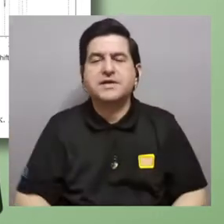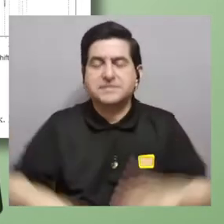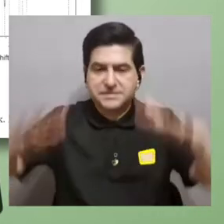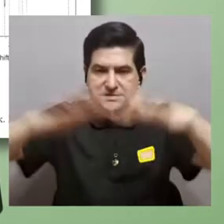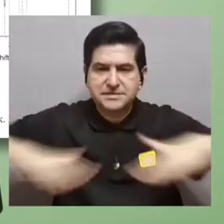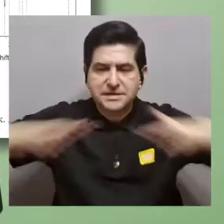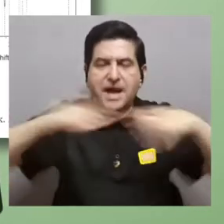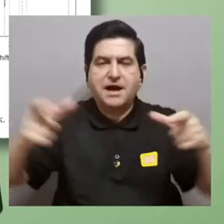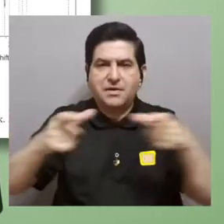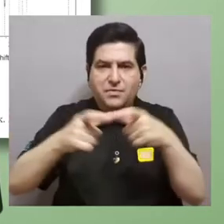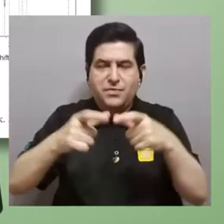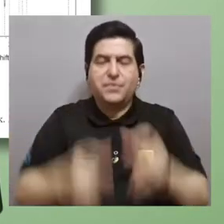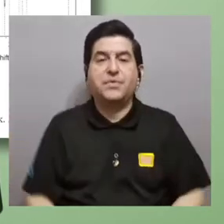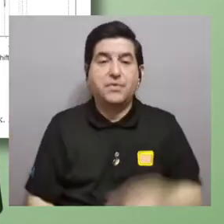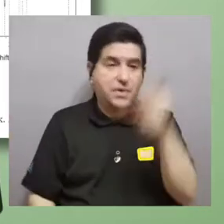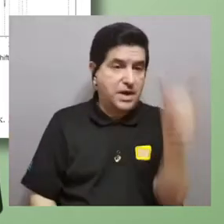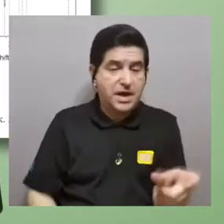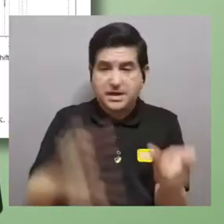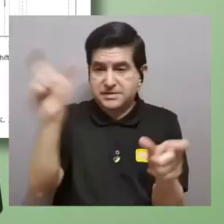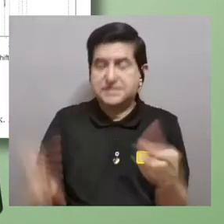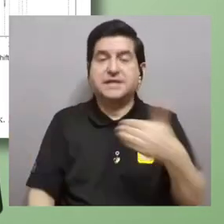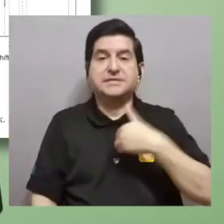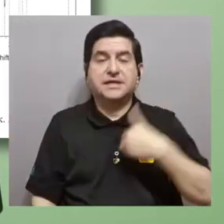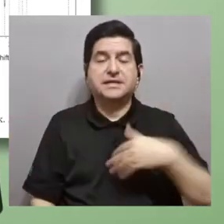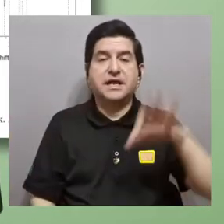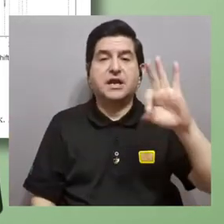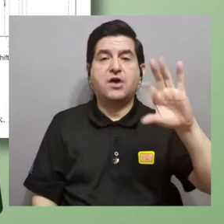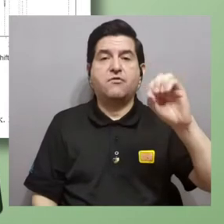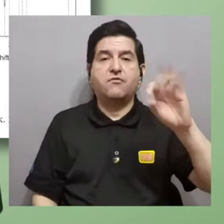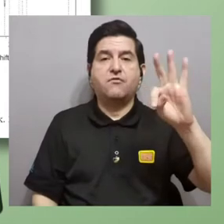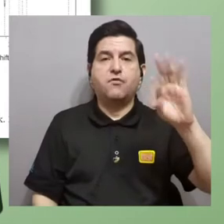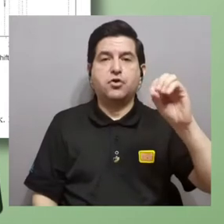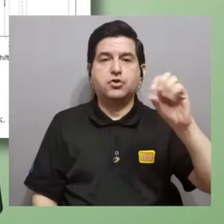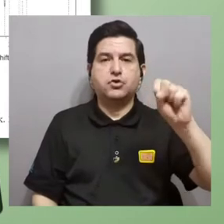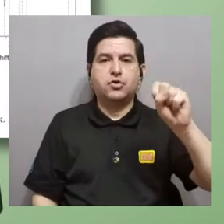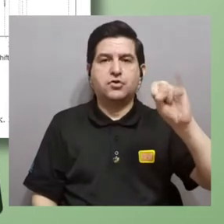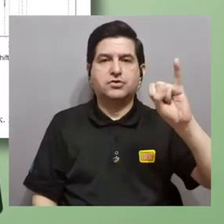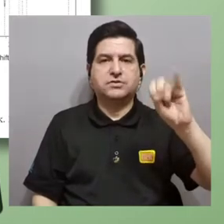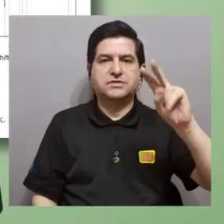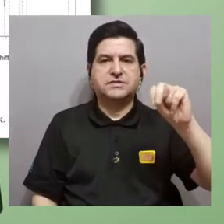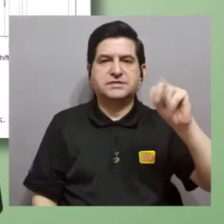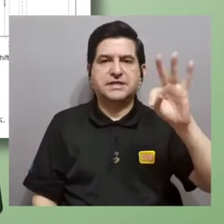influencia del campo magnético en organismos que tienen fotosíntesis.